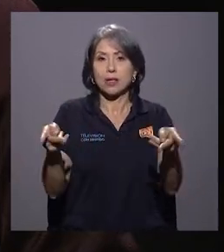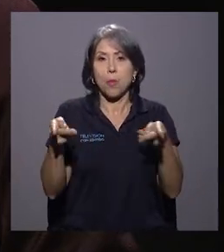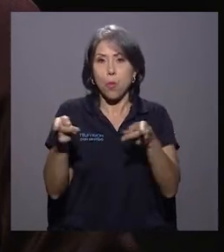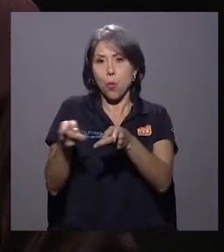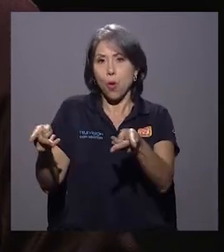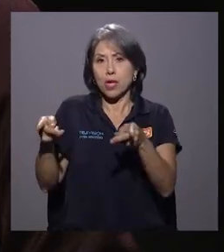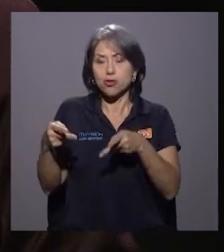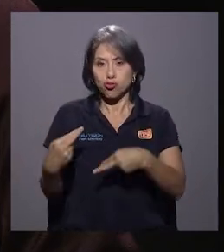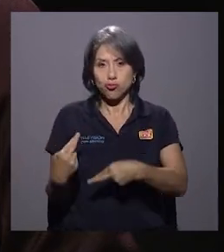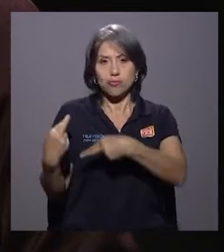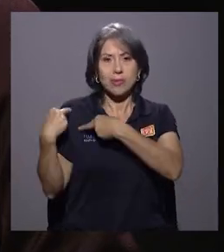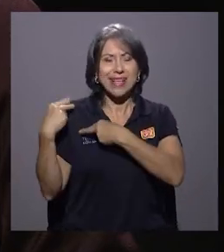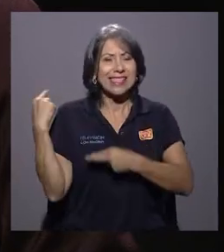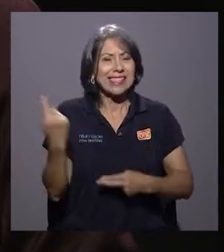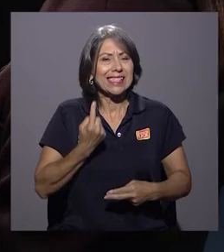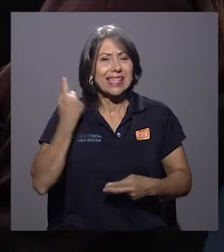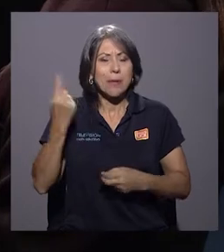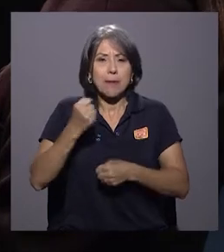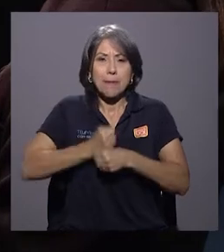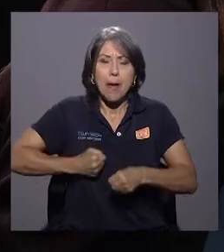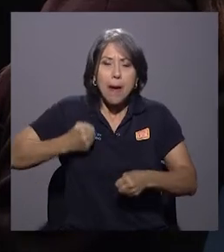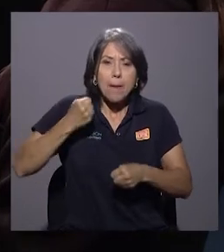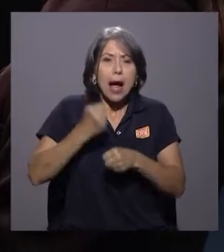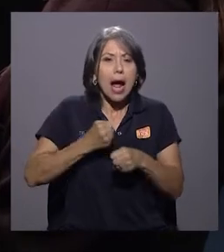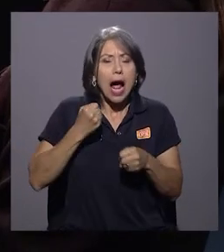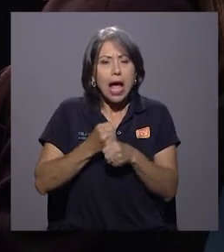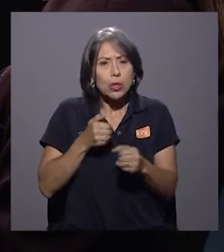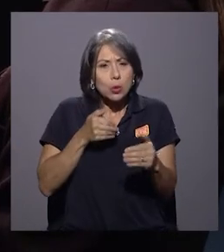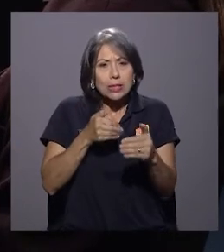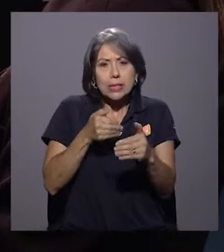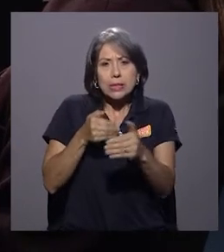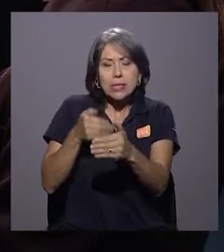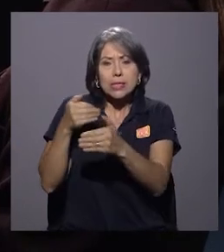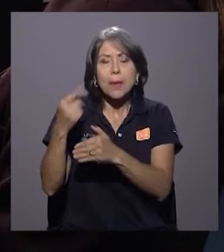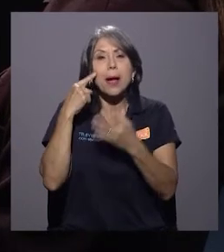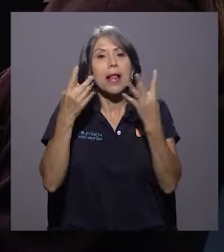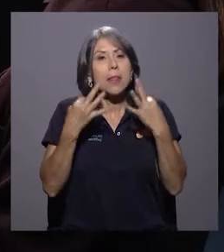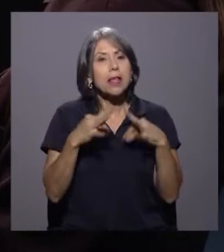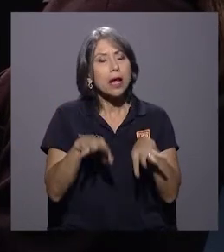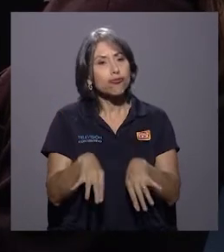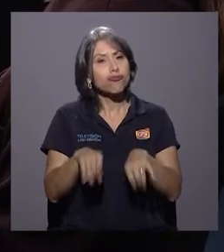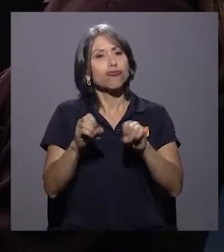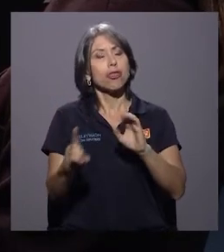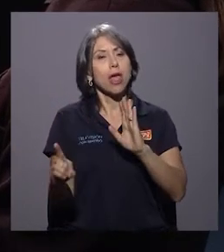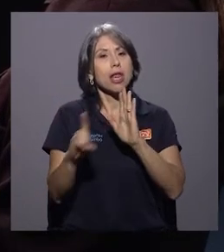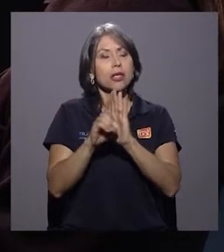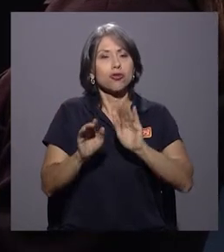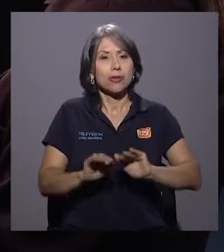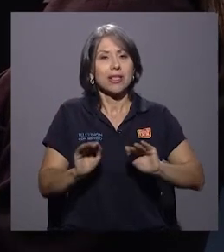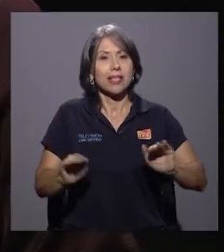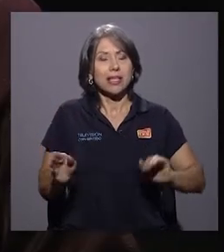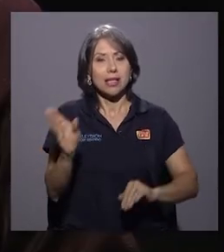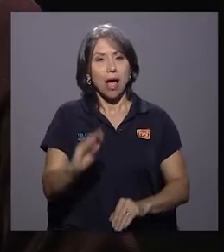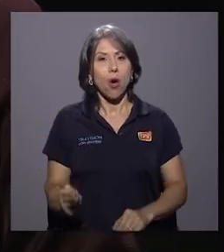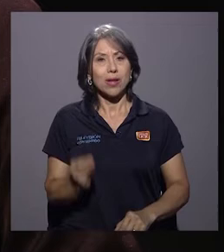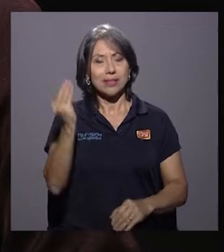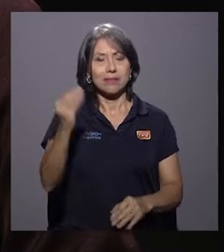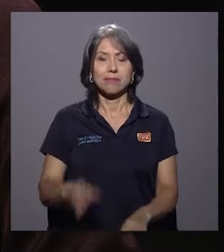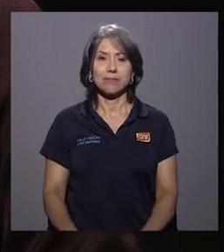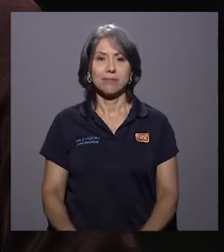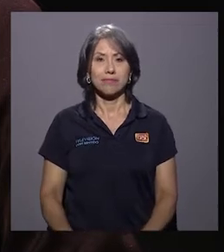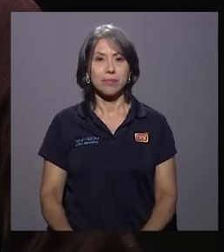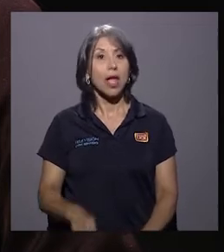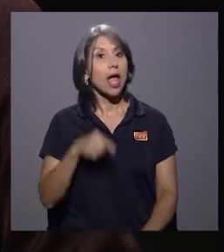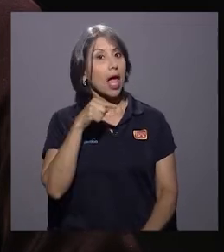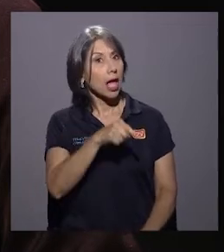hemos trabajado muy de cerca para procurar el ejercicio de los derechos de nuestra niñez y adolescencia. Bueno, eso es una